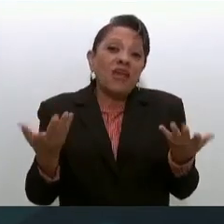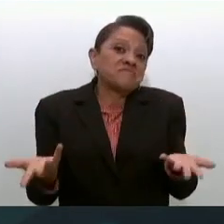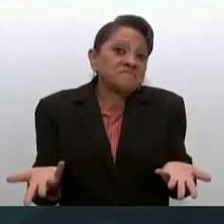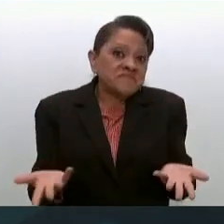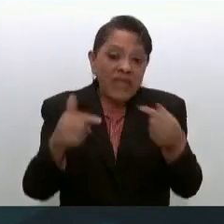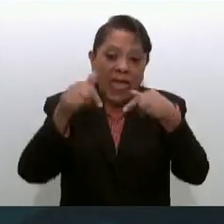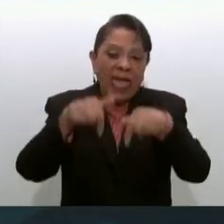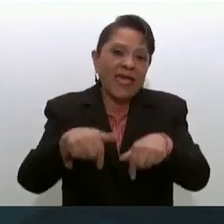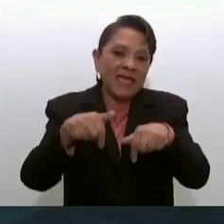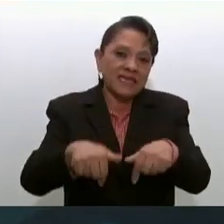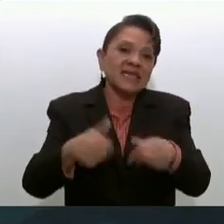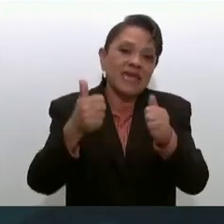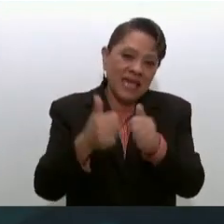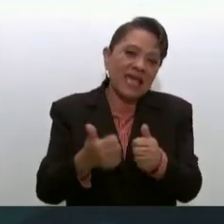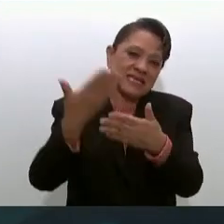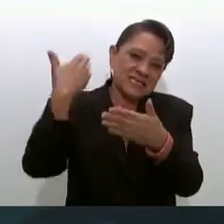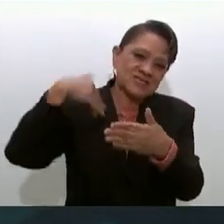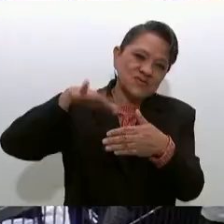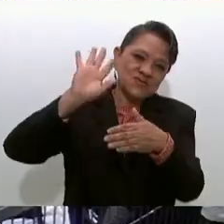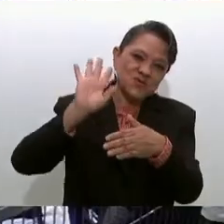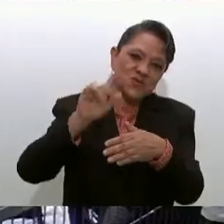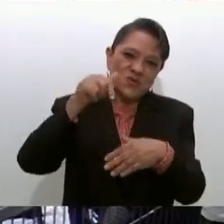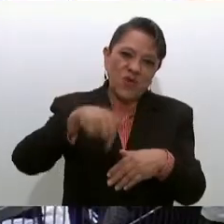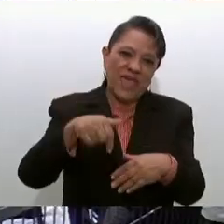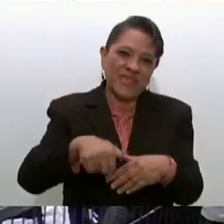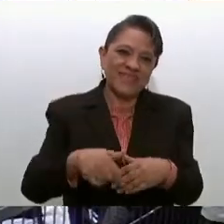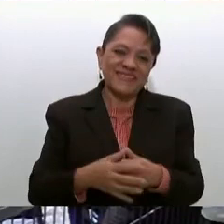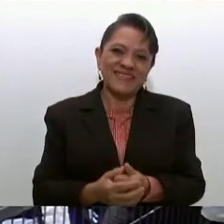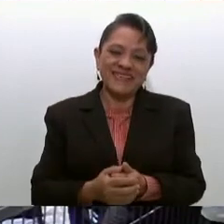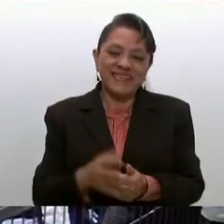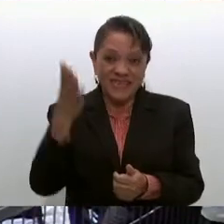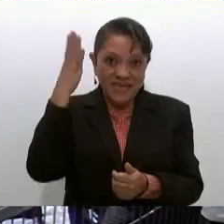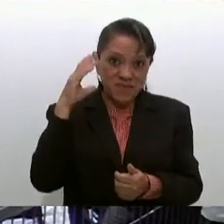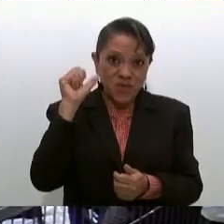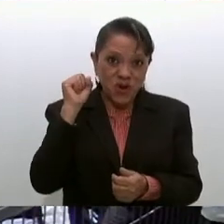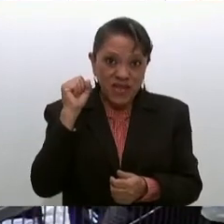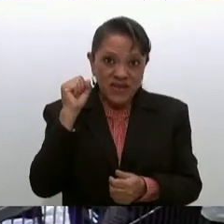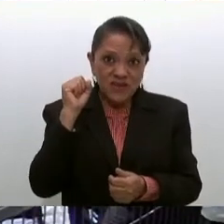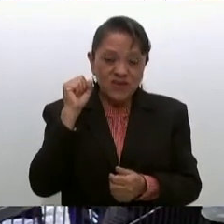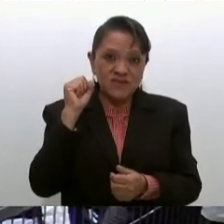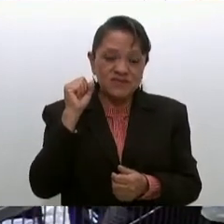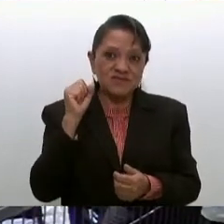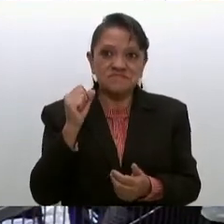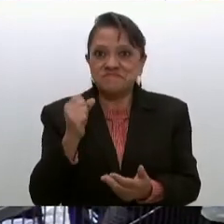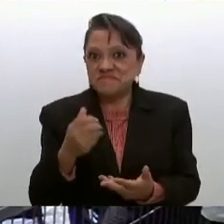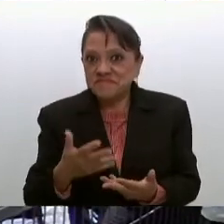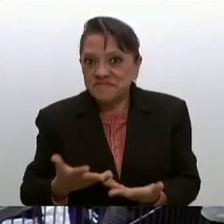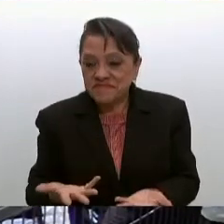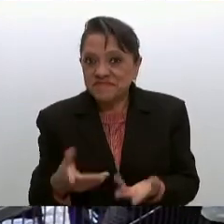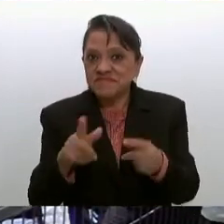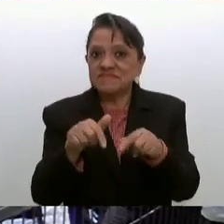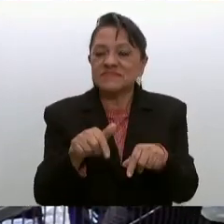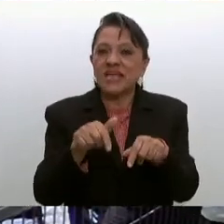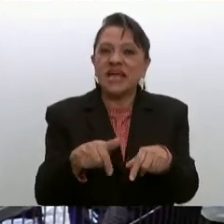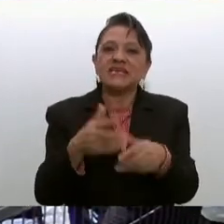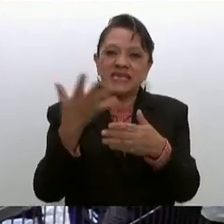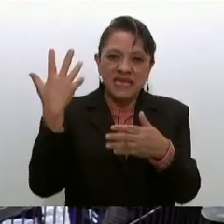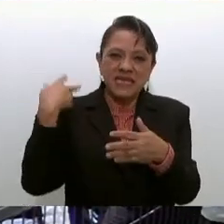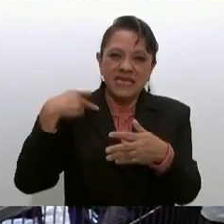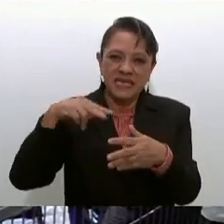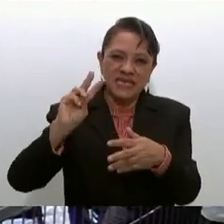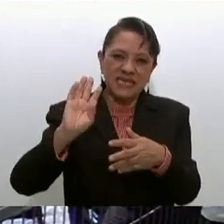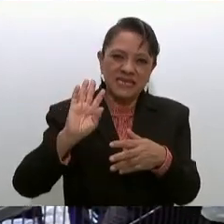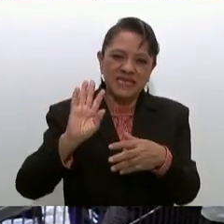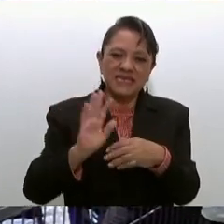estuvo en Morelos pues Morelos